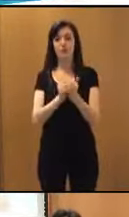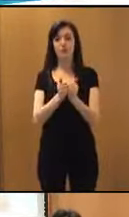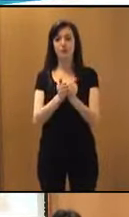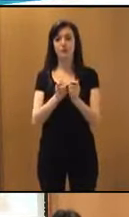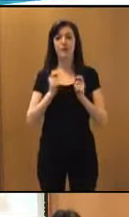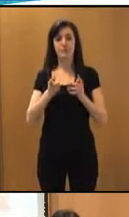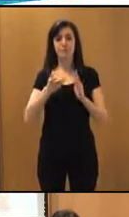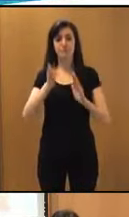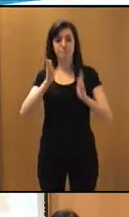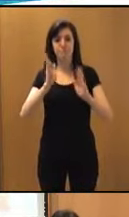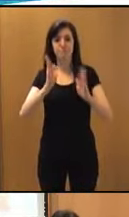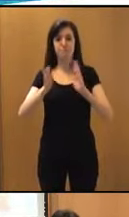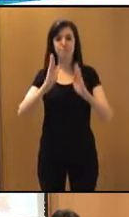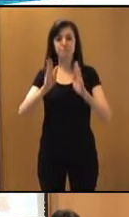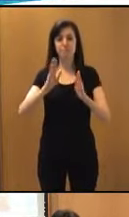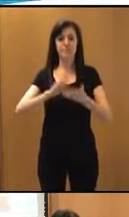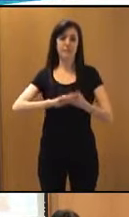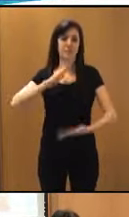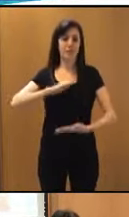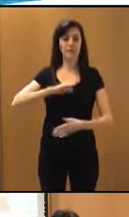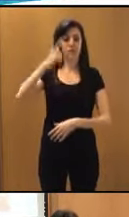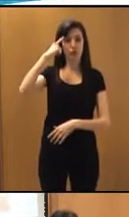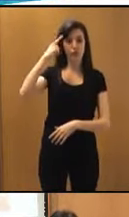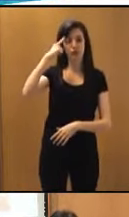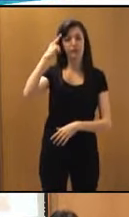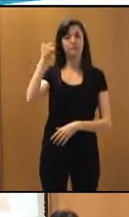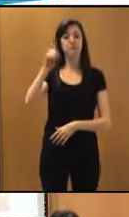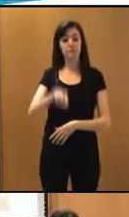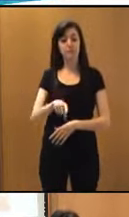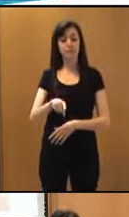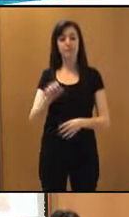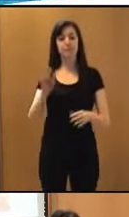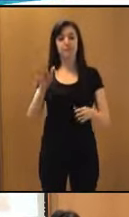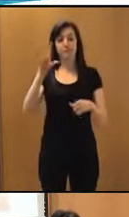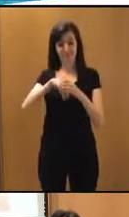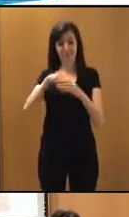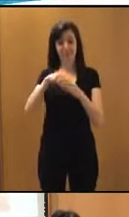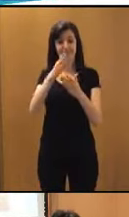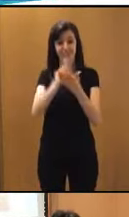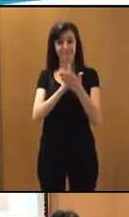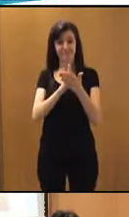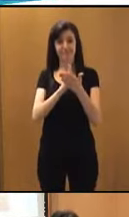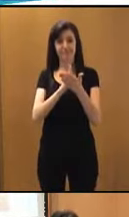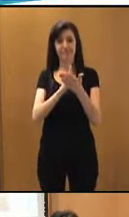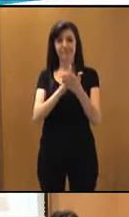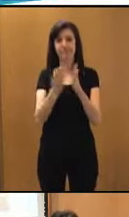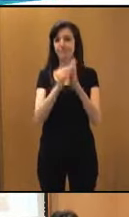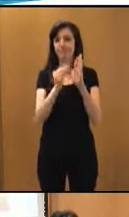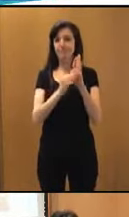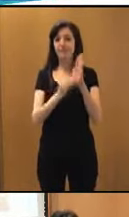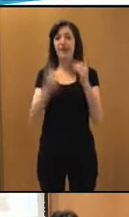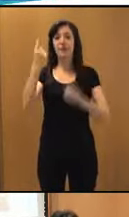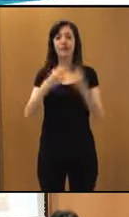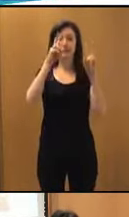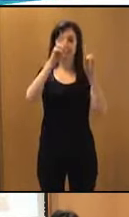capacidades cognitivas y también dentro de este apartado hemos incluido algunas investigaciones